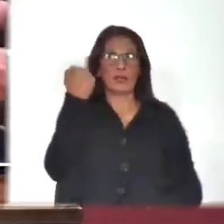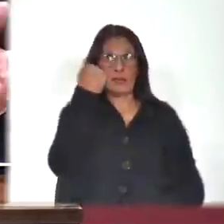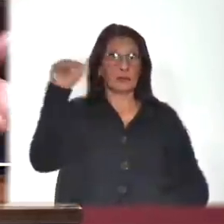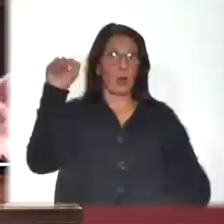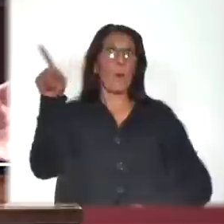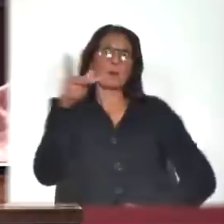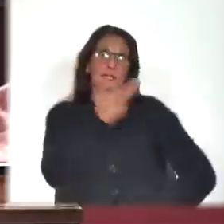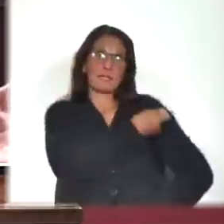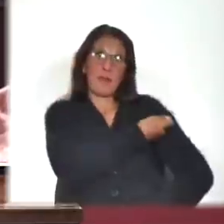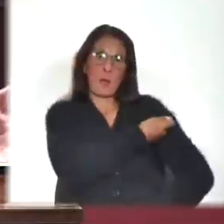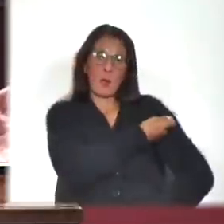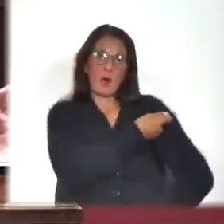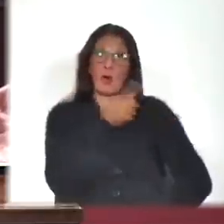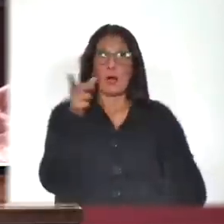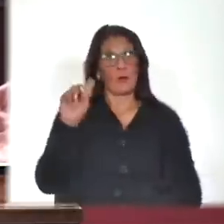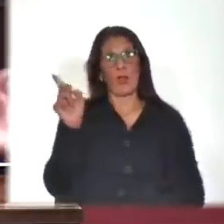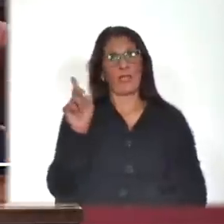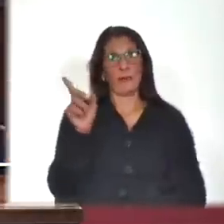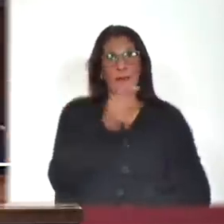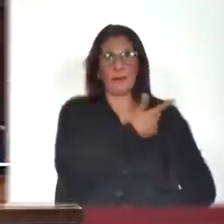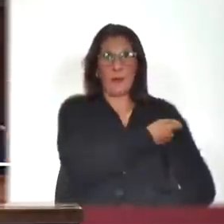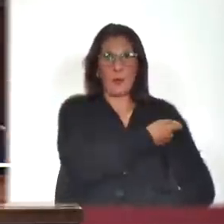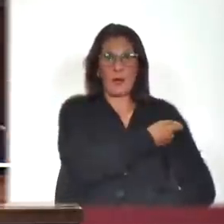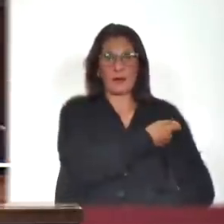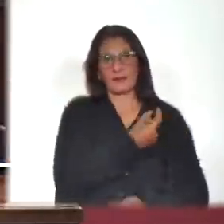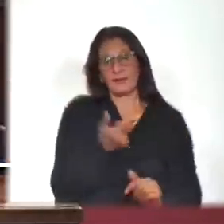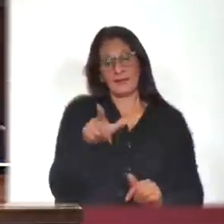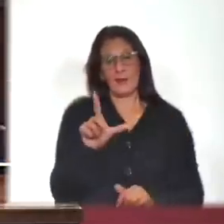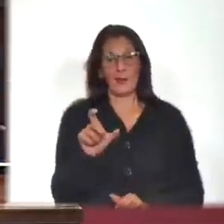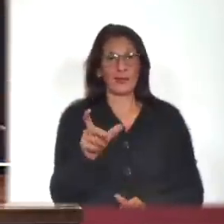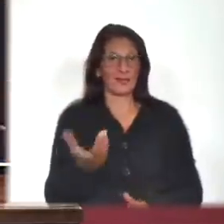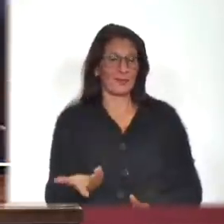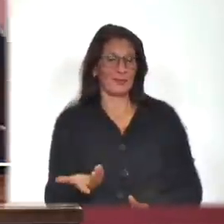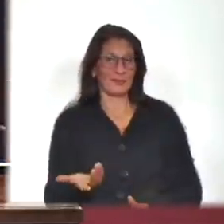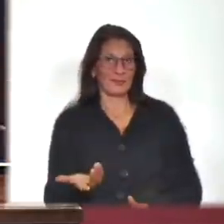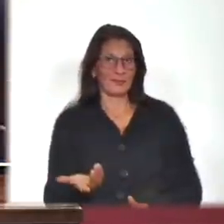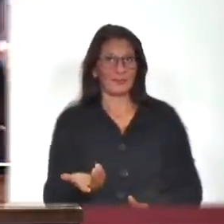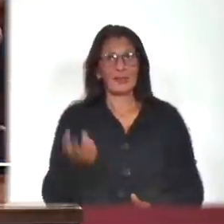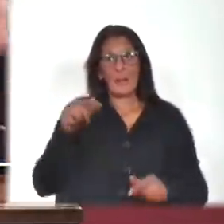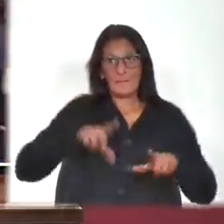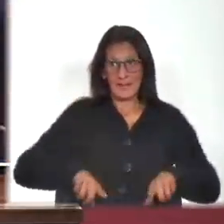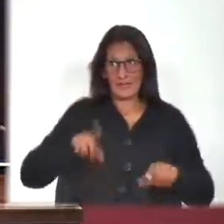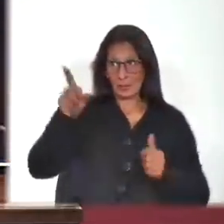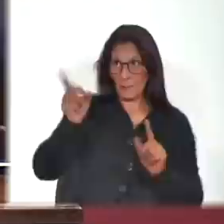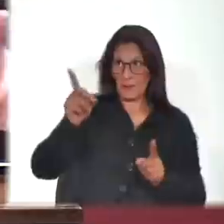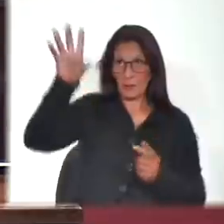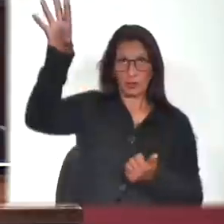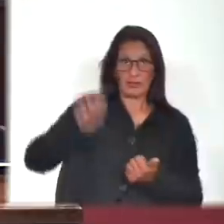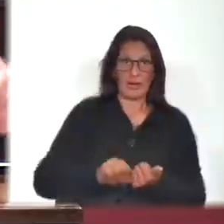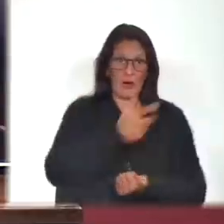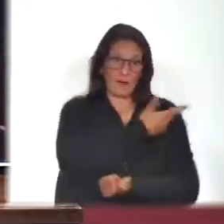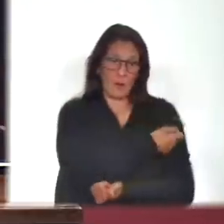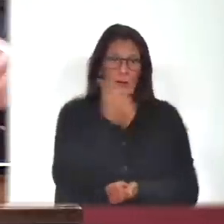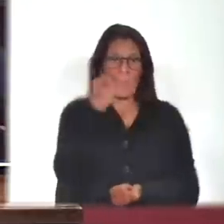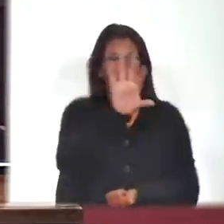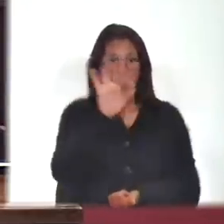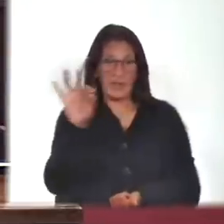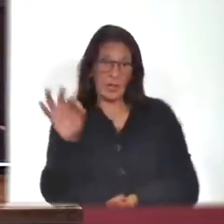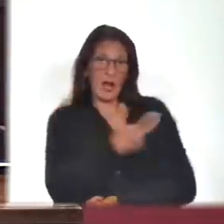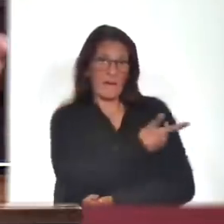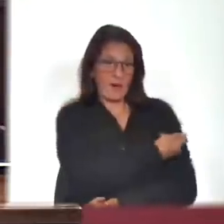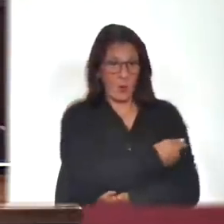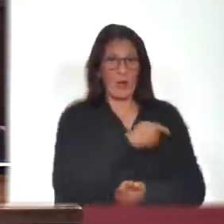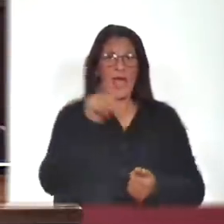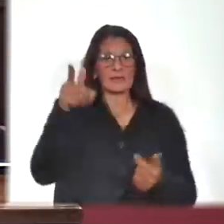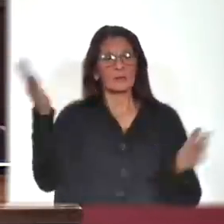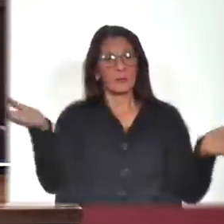No debería vacunarse. Es la misma lógica. Fue el ministro el que trajo las vacunas, el que eligió las vacunas, el que en definitiva aprobó